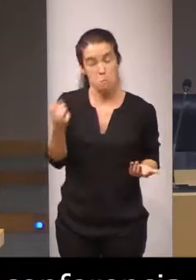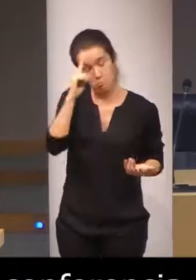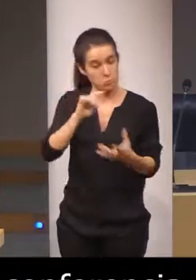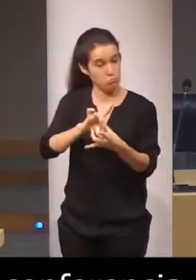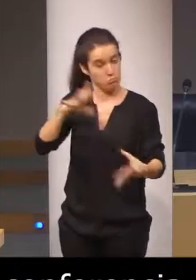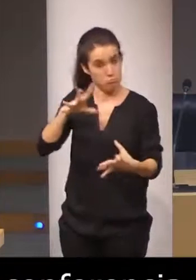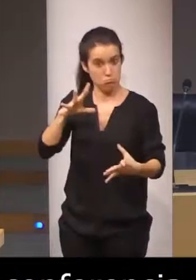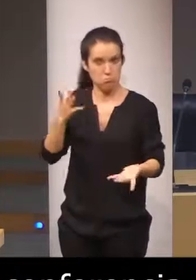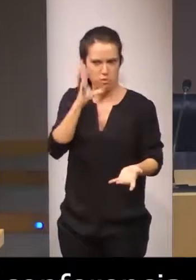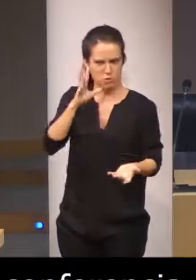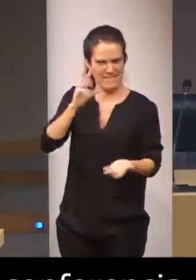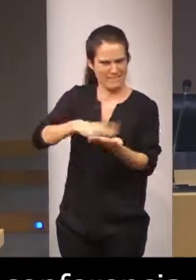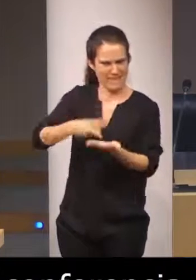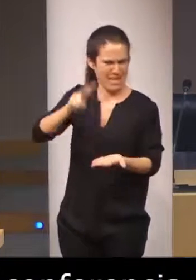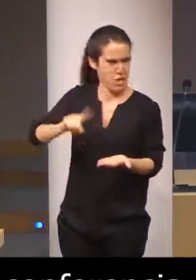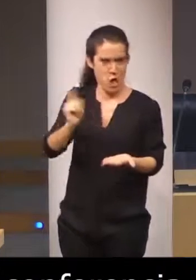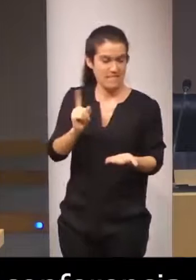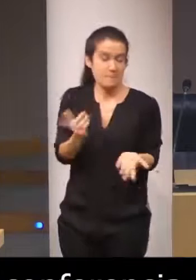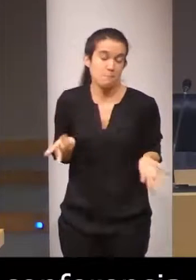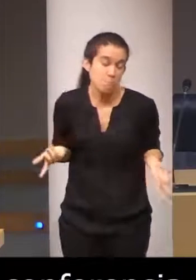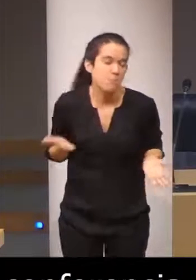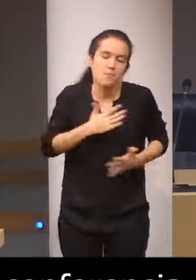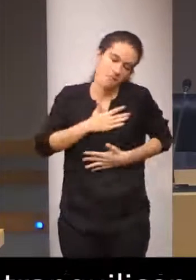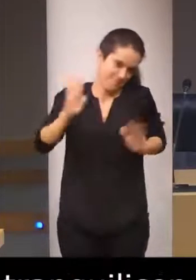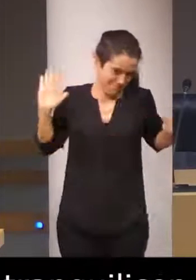porque no son intérpretes pero bueno